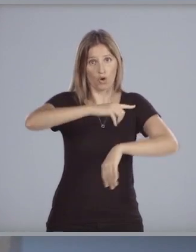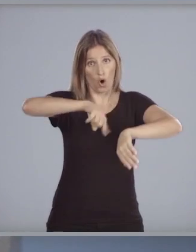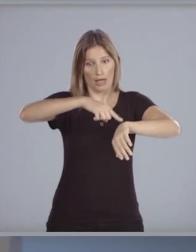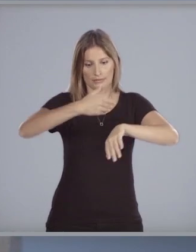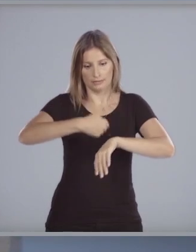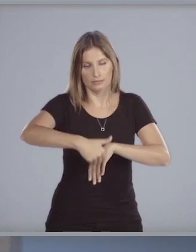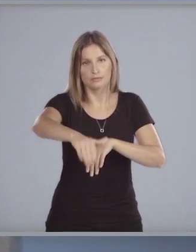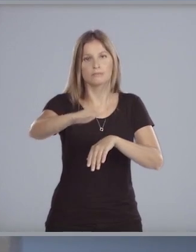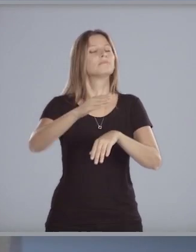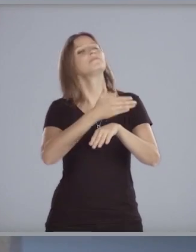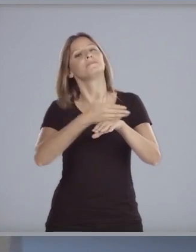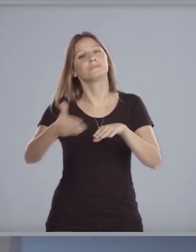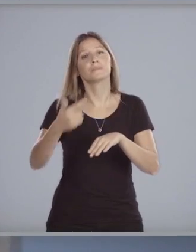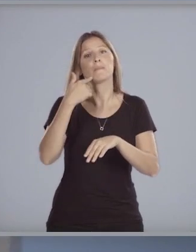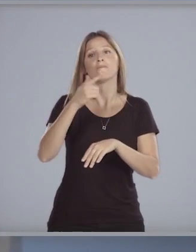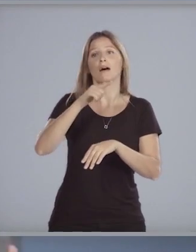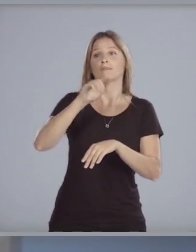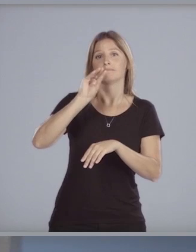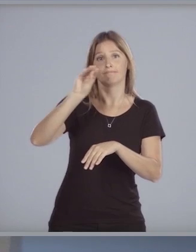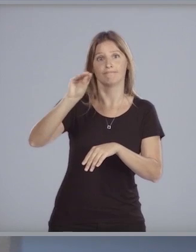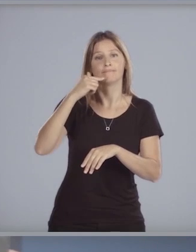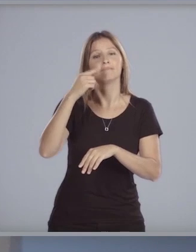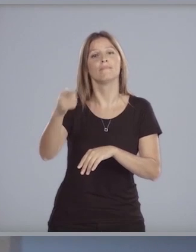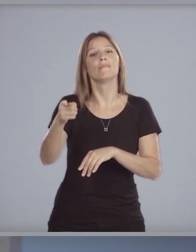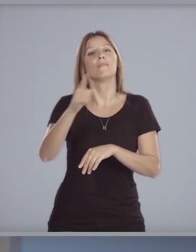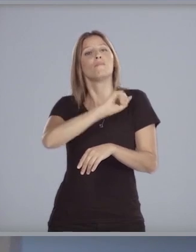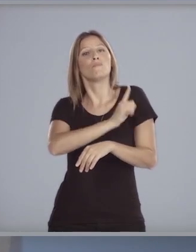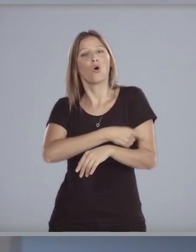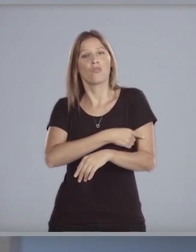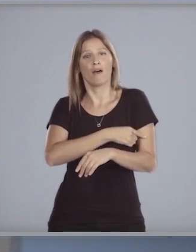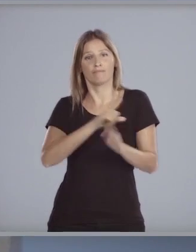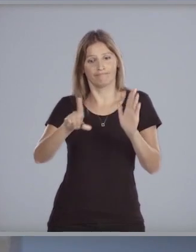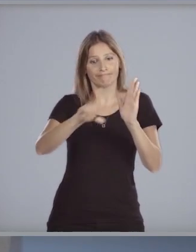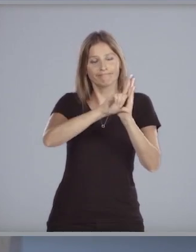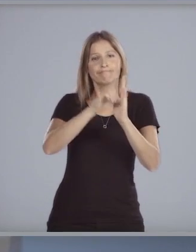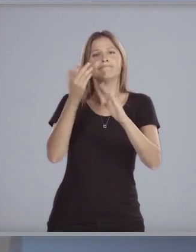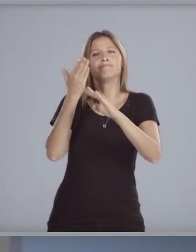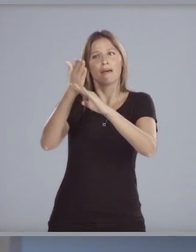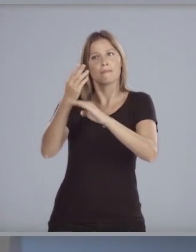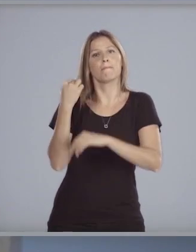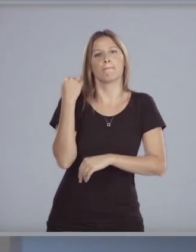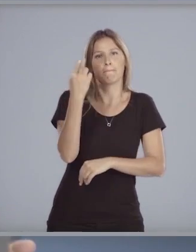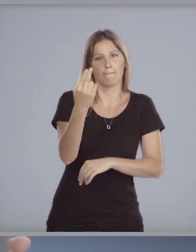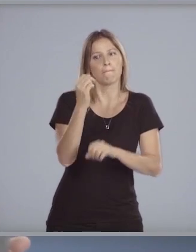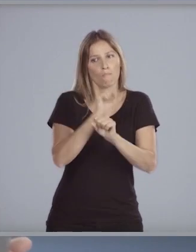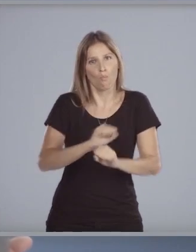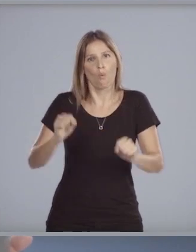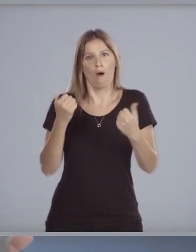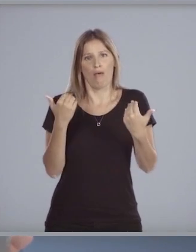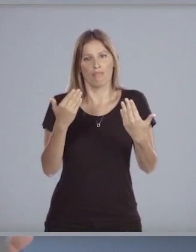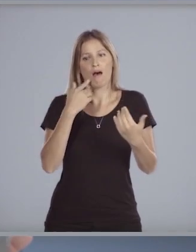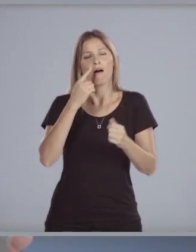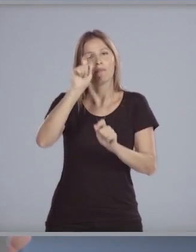remitiremos al Poder Legislativo las solicitudes de veña correspondientes a los